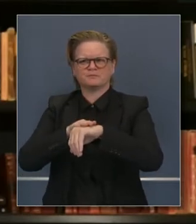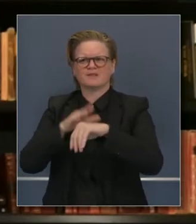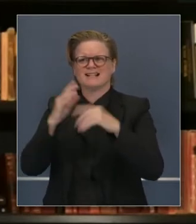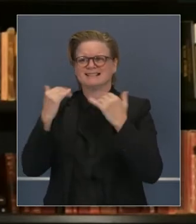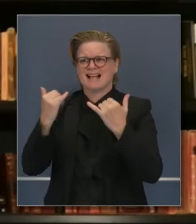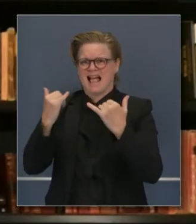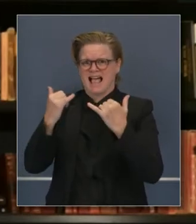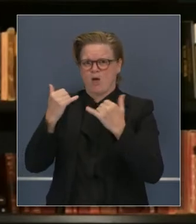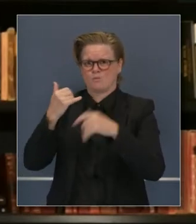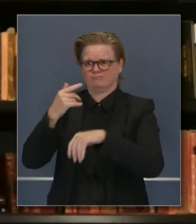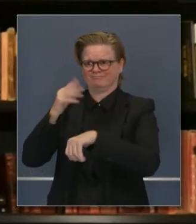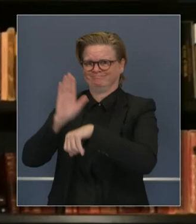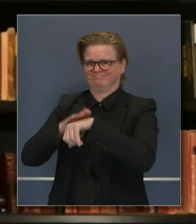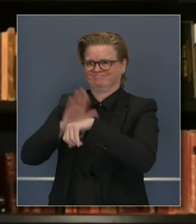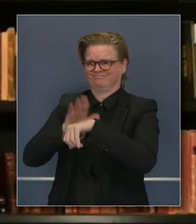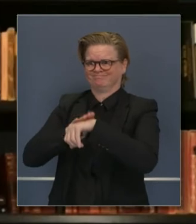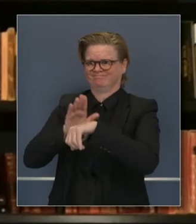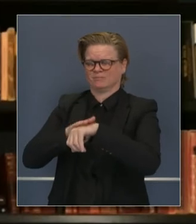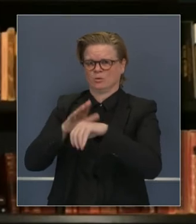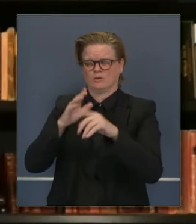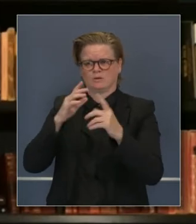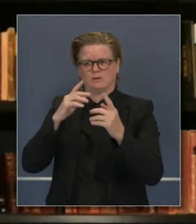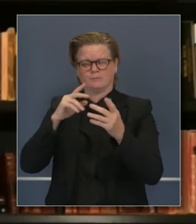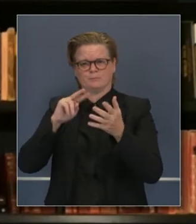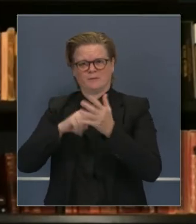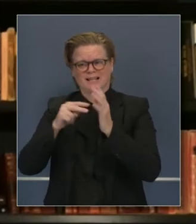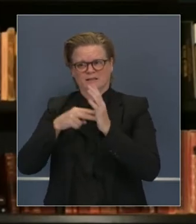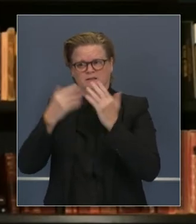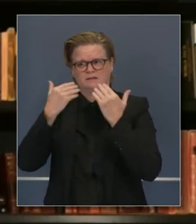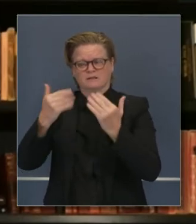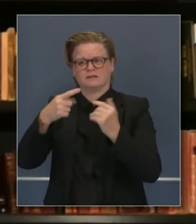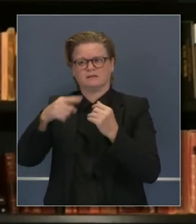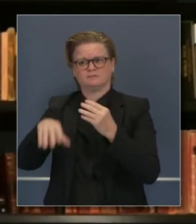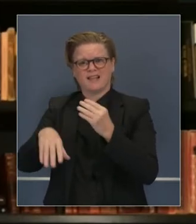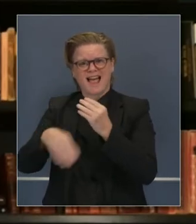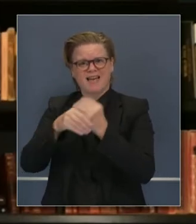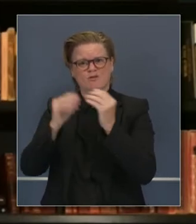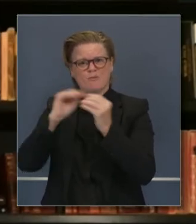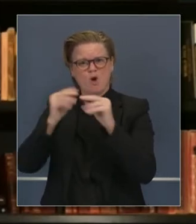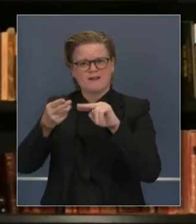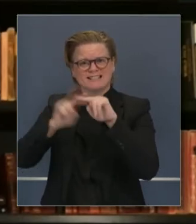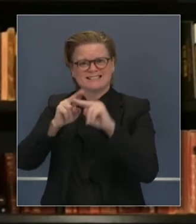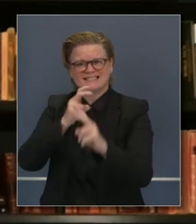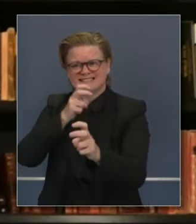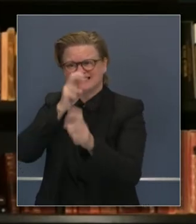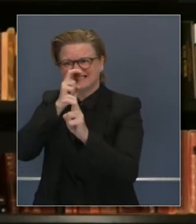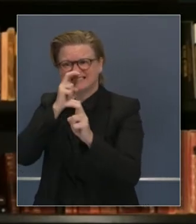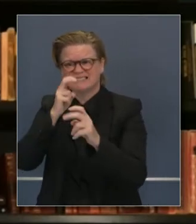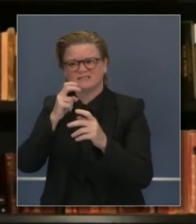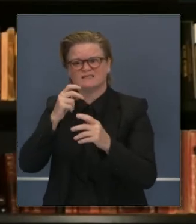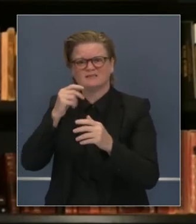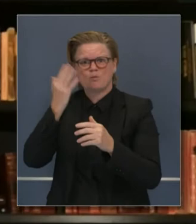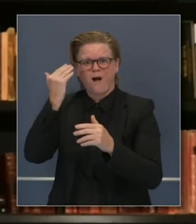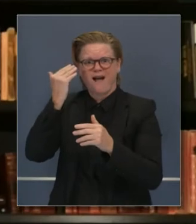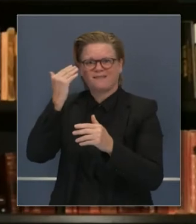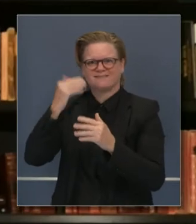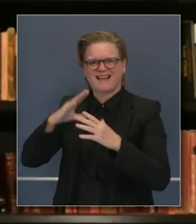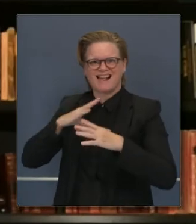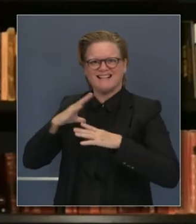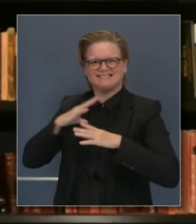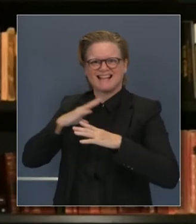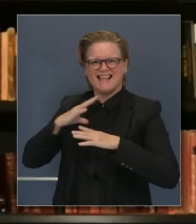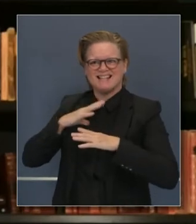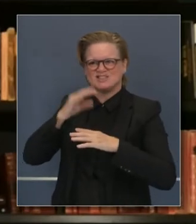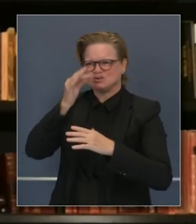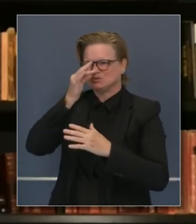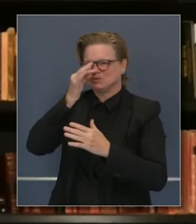solamente una advertencia, pero le pregunto si va a presionar eso más por los feriados, los